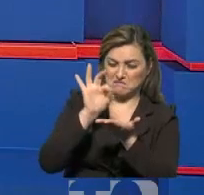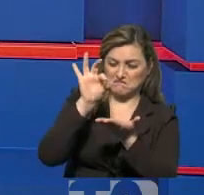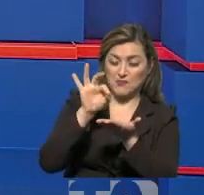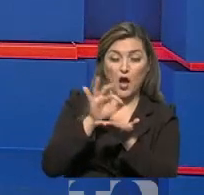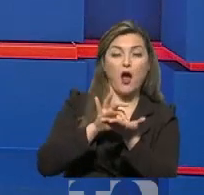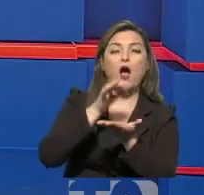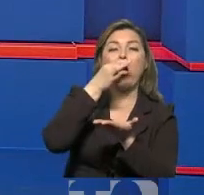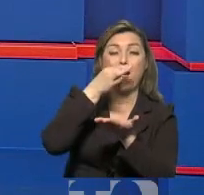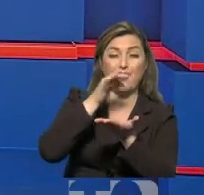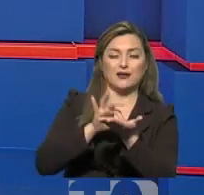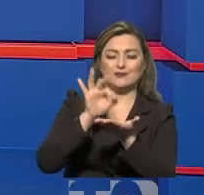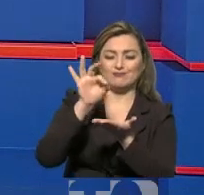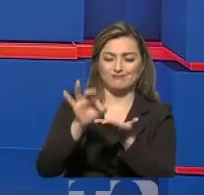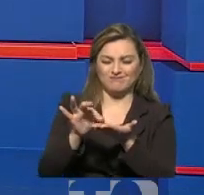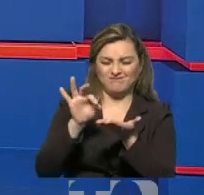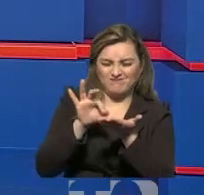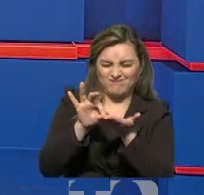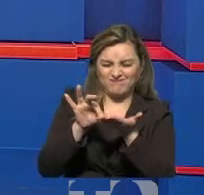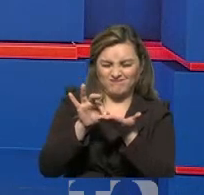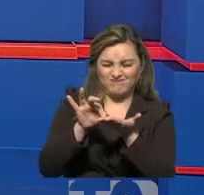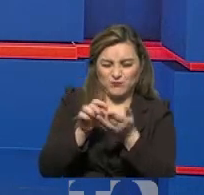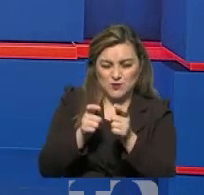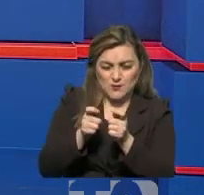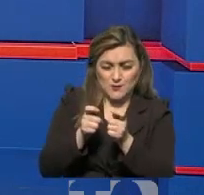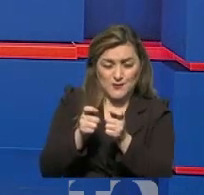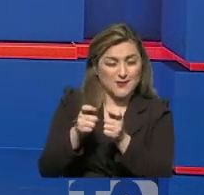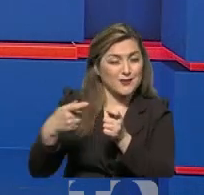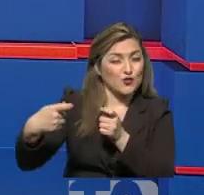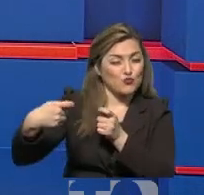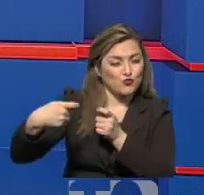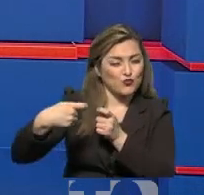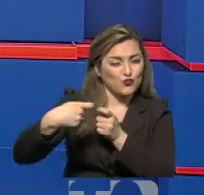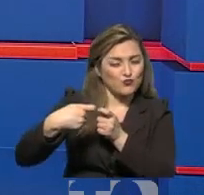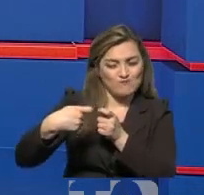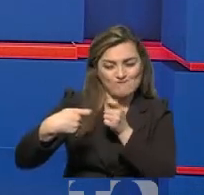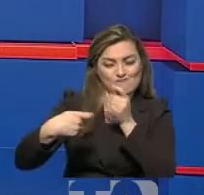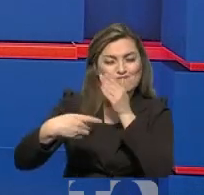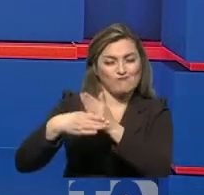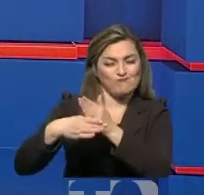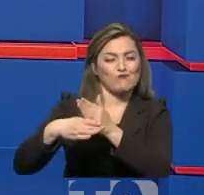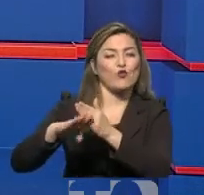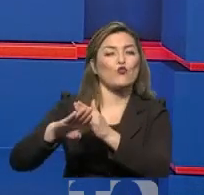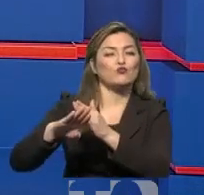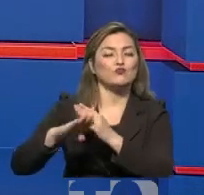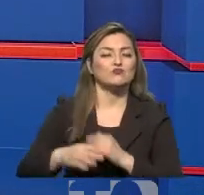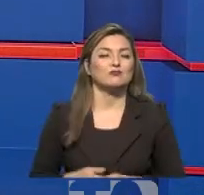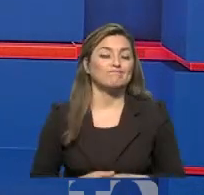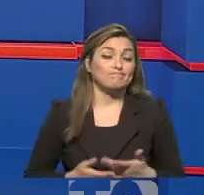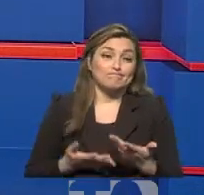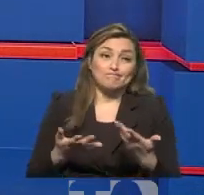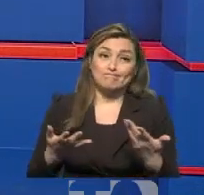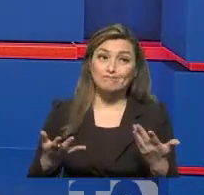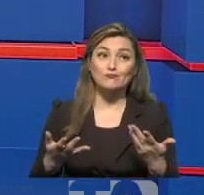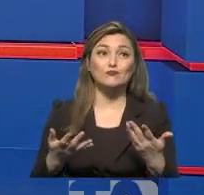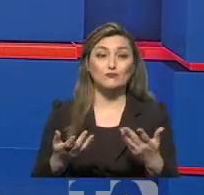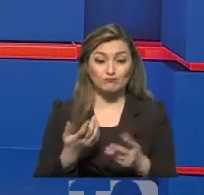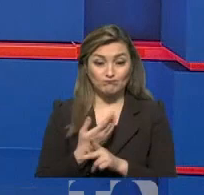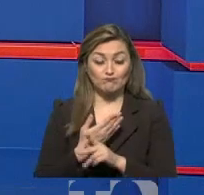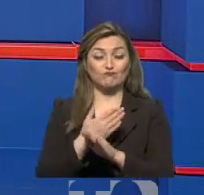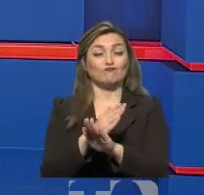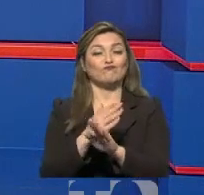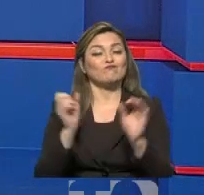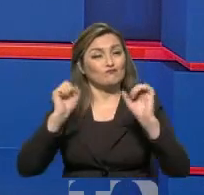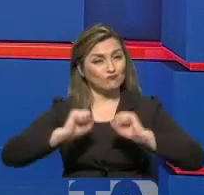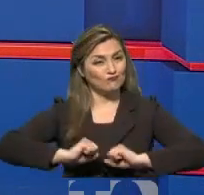potencialmente ser efectivo para disminuir la velocidad y la progresión de la replicación viral y obviamente tener un potencial arma para prevenir